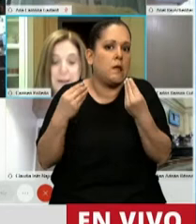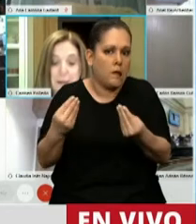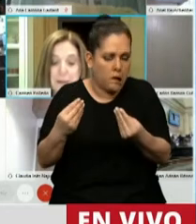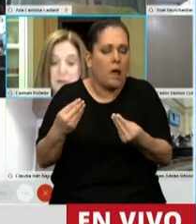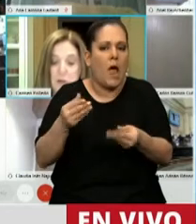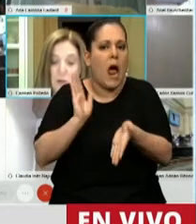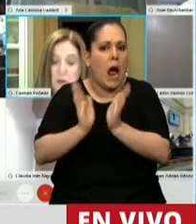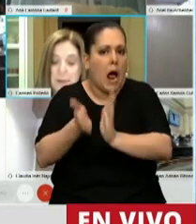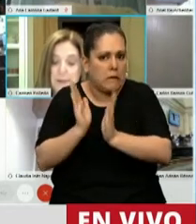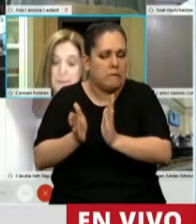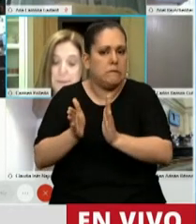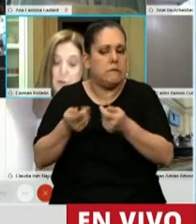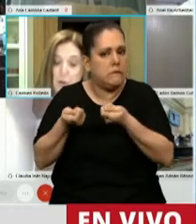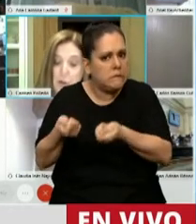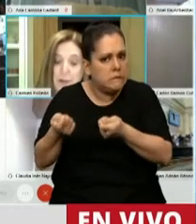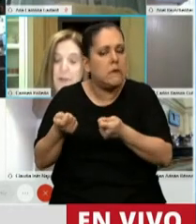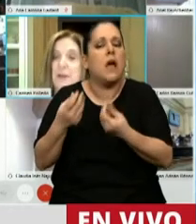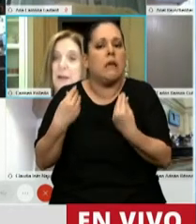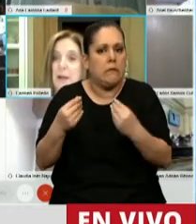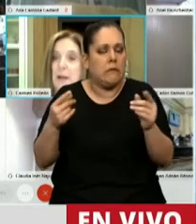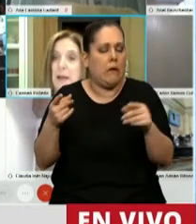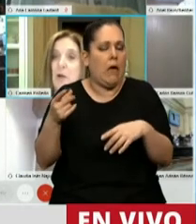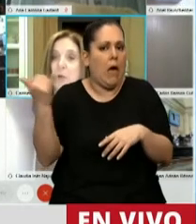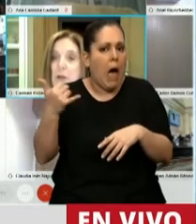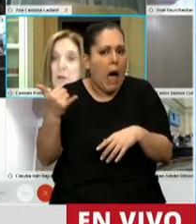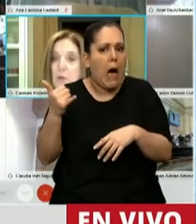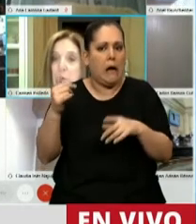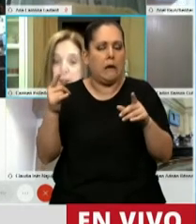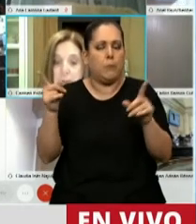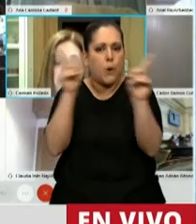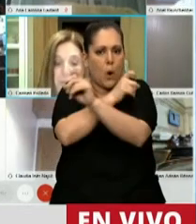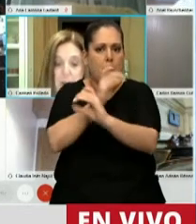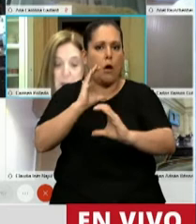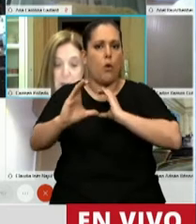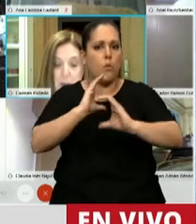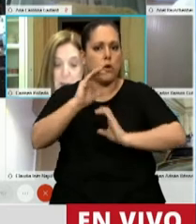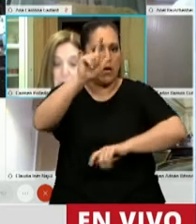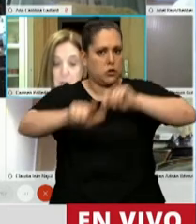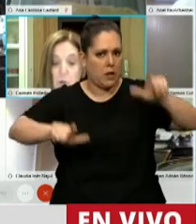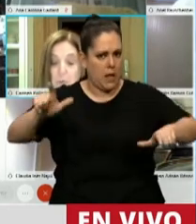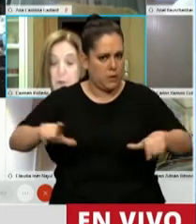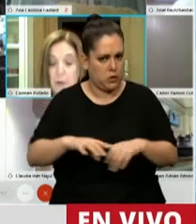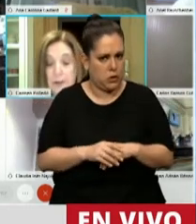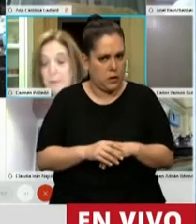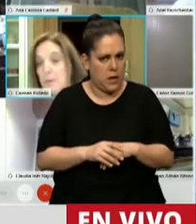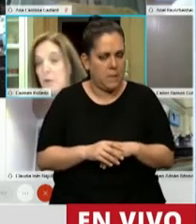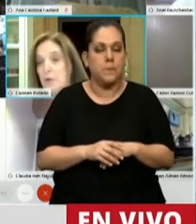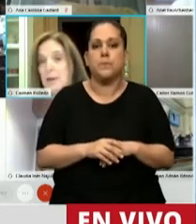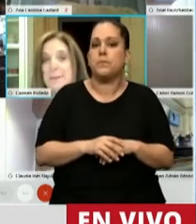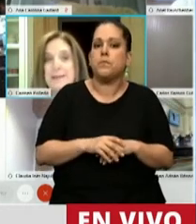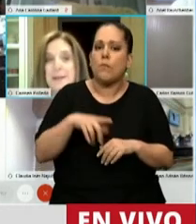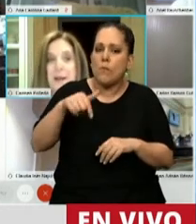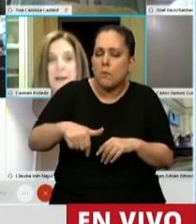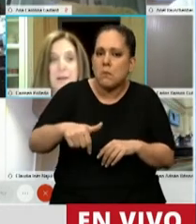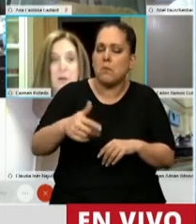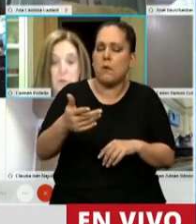y rehabilitación de las patologías que afectan la comunicación humana. En el mundo complejo en el que vivimos,